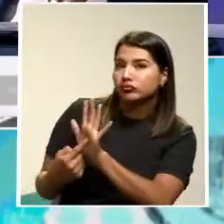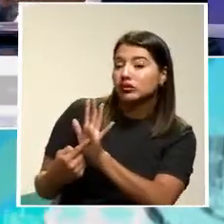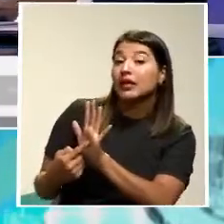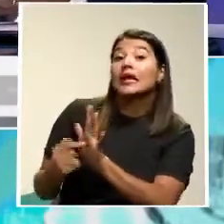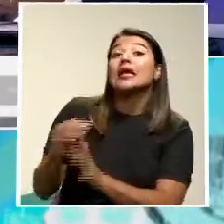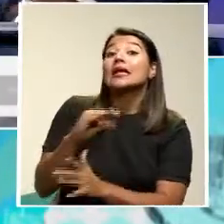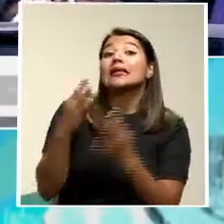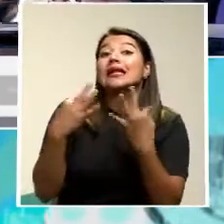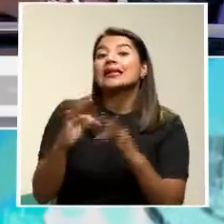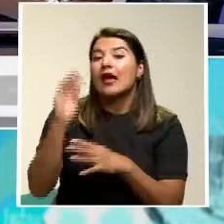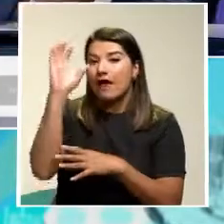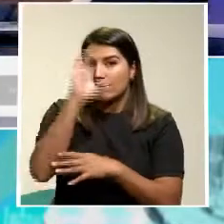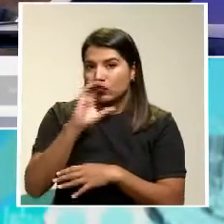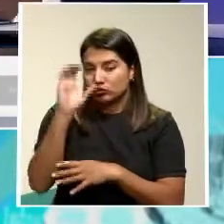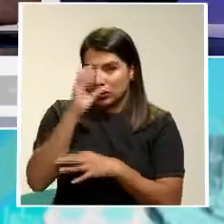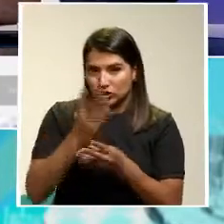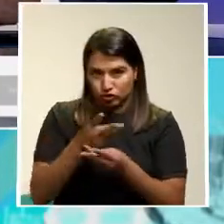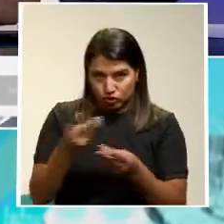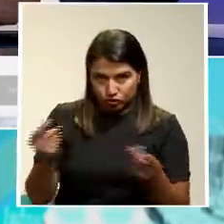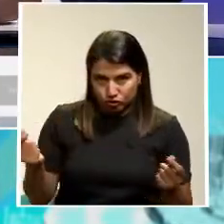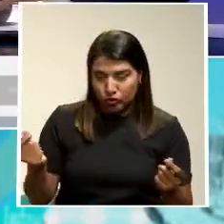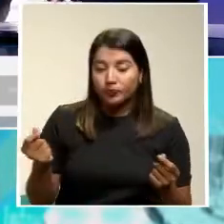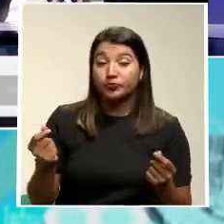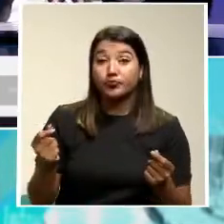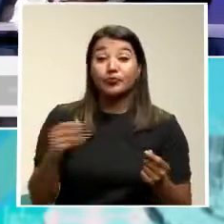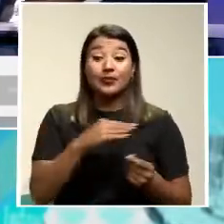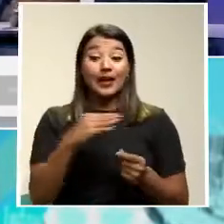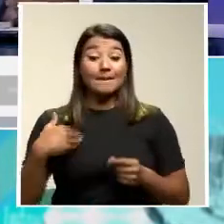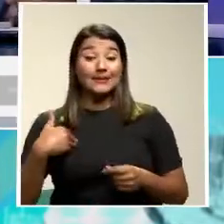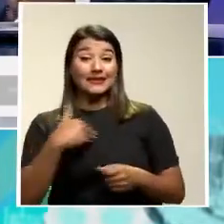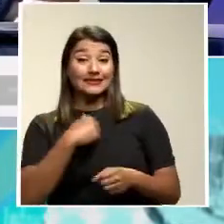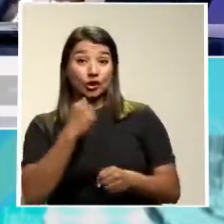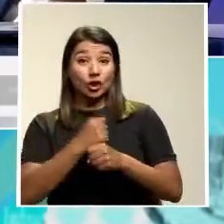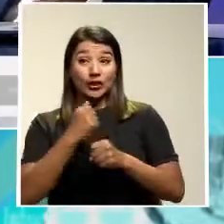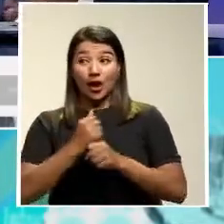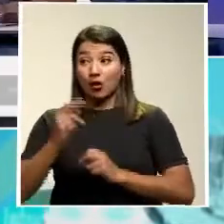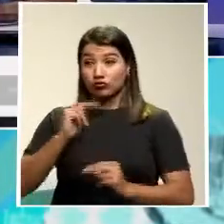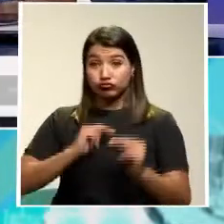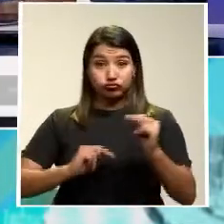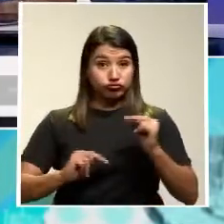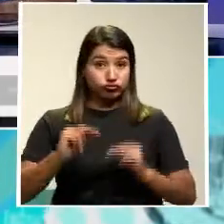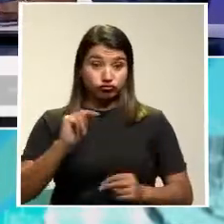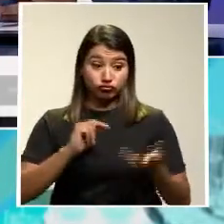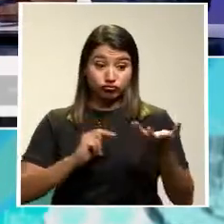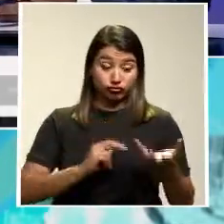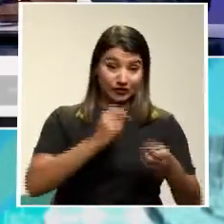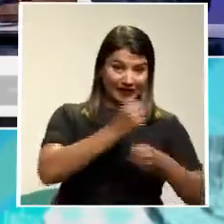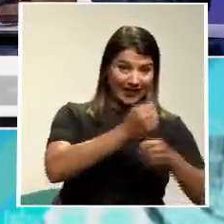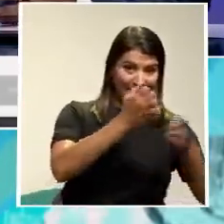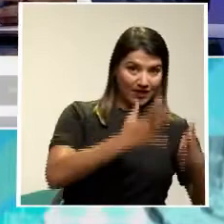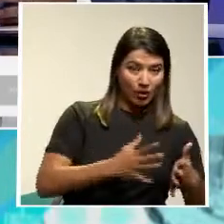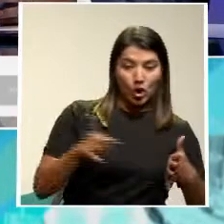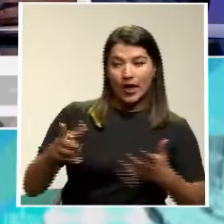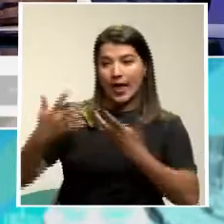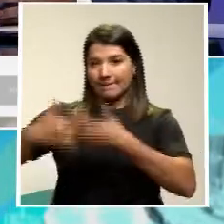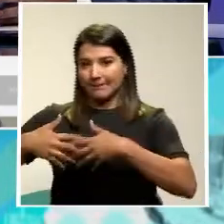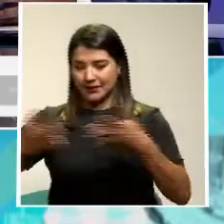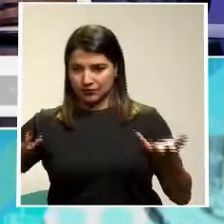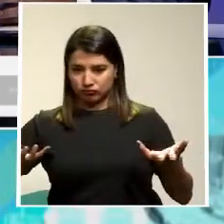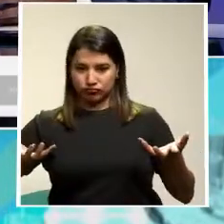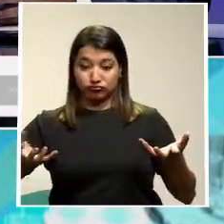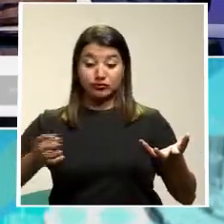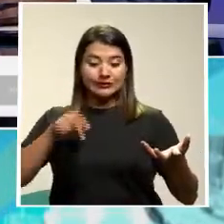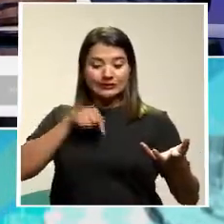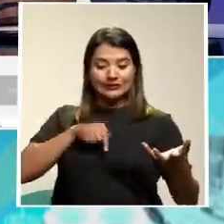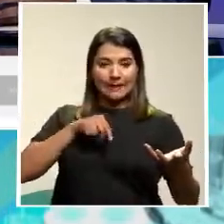Buscar soluciones El Ministerio de Trabajo Como mediador En sus salas de conciliación Era una de las posibilidades Que había Se trató de hacer En su